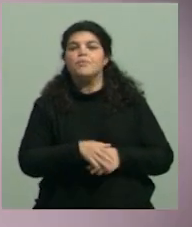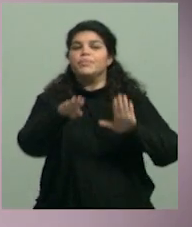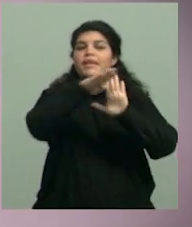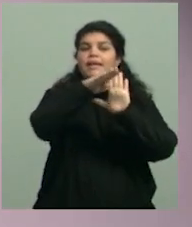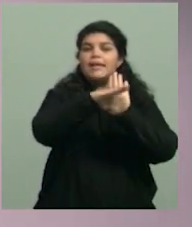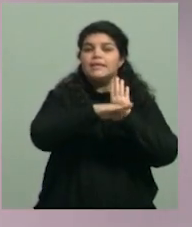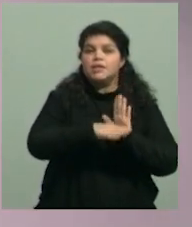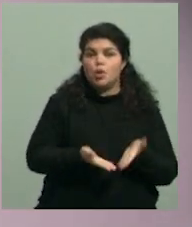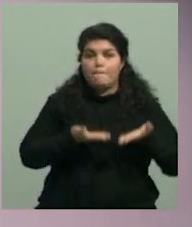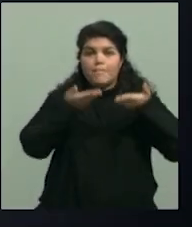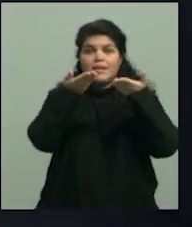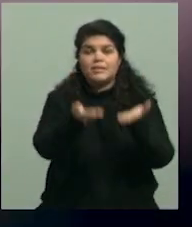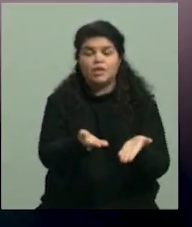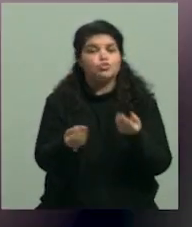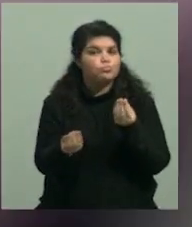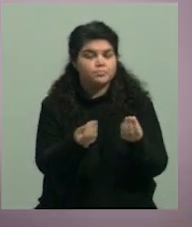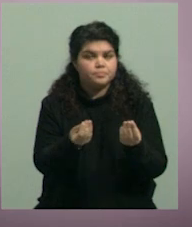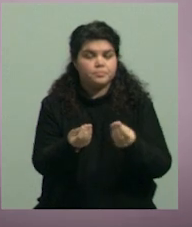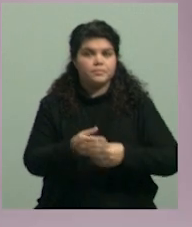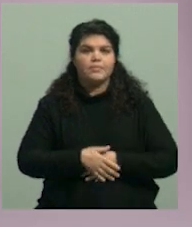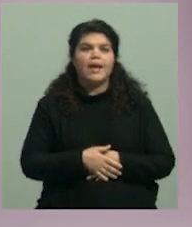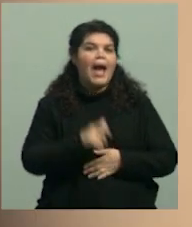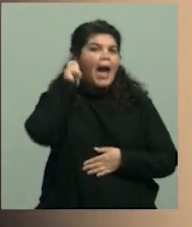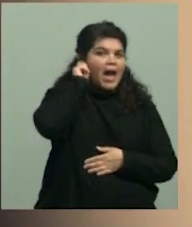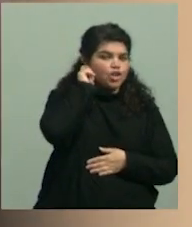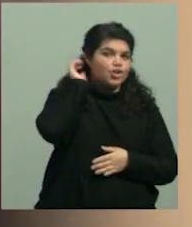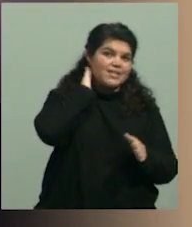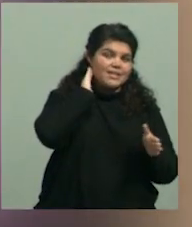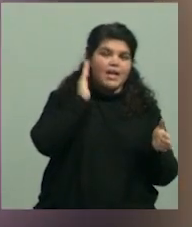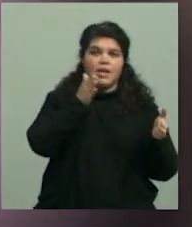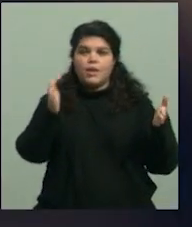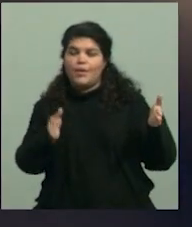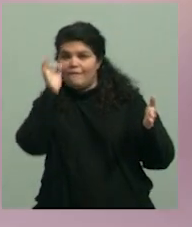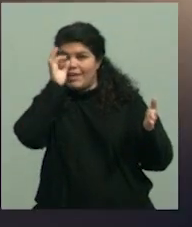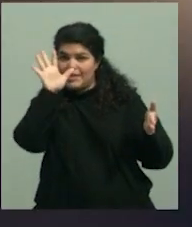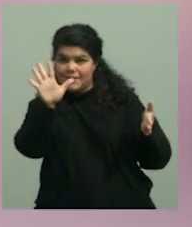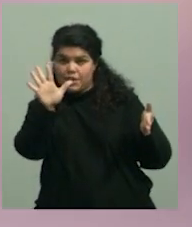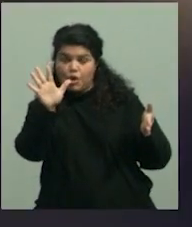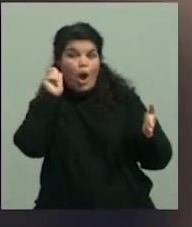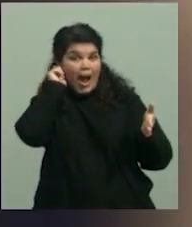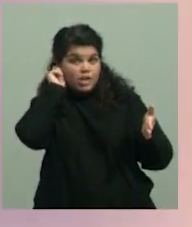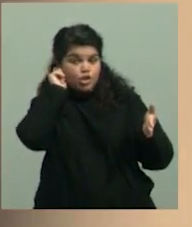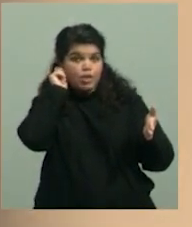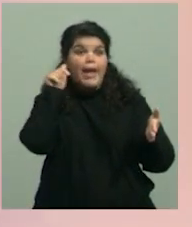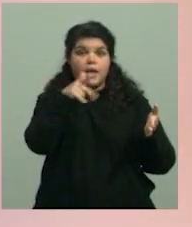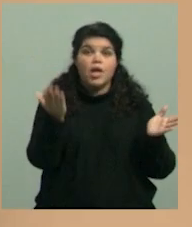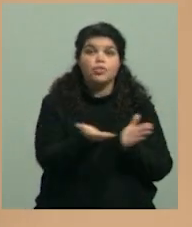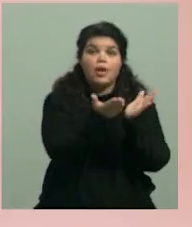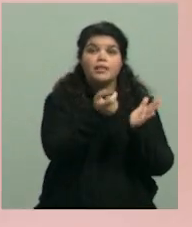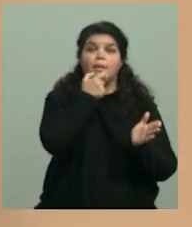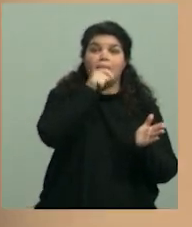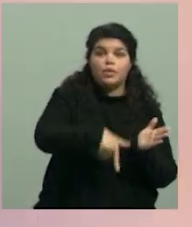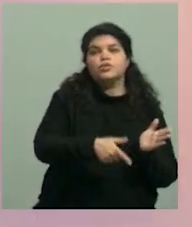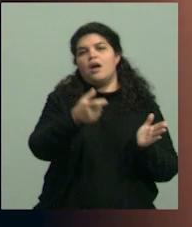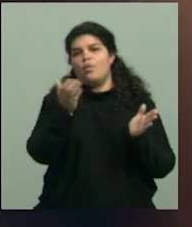presentación son tener entre 16 y 25 años y ser estudiante o de la provincia de Mendoza o de la provincia de